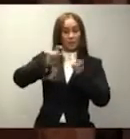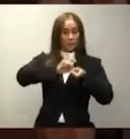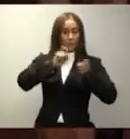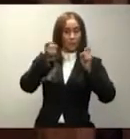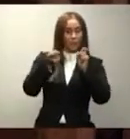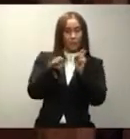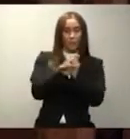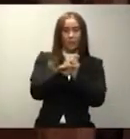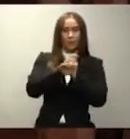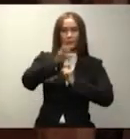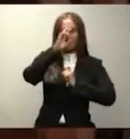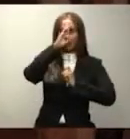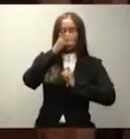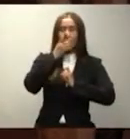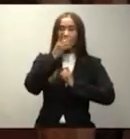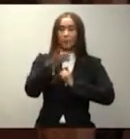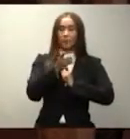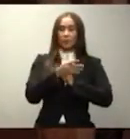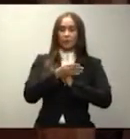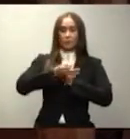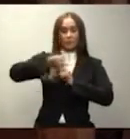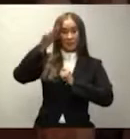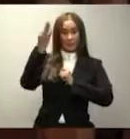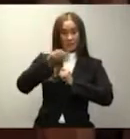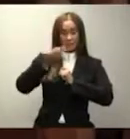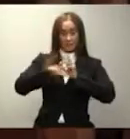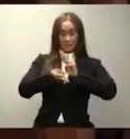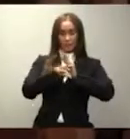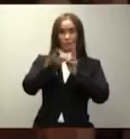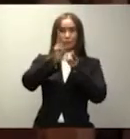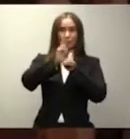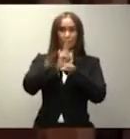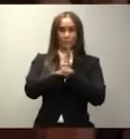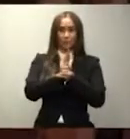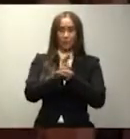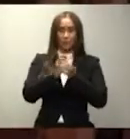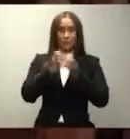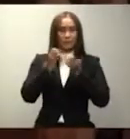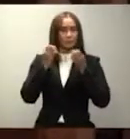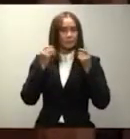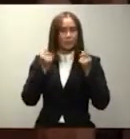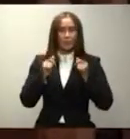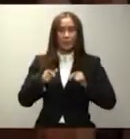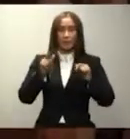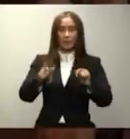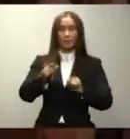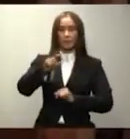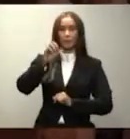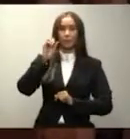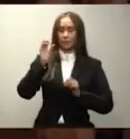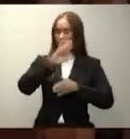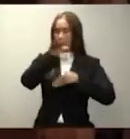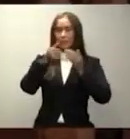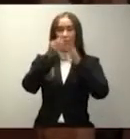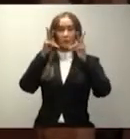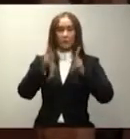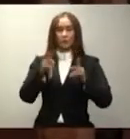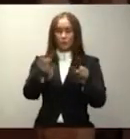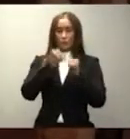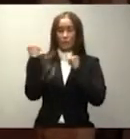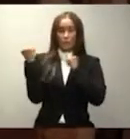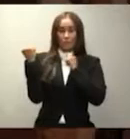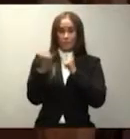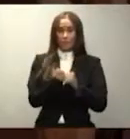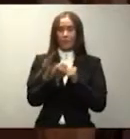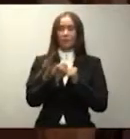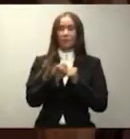país que demandan una reforma urgente. El pueblo dominicano es resistente y encarna los mejores valores de